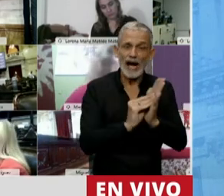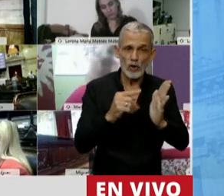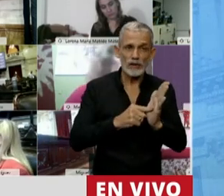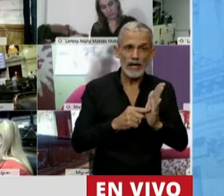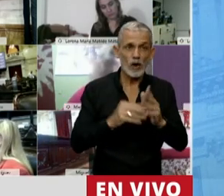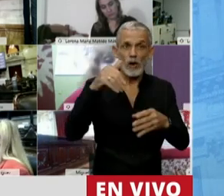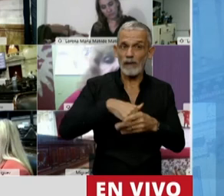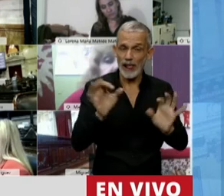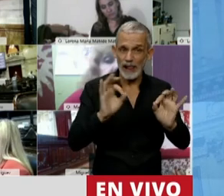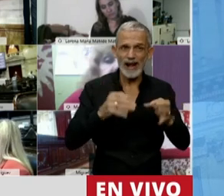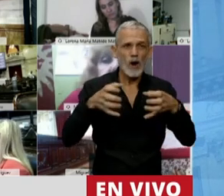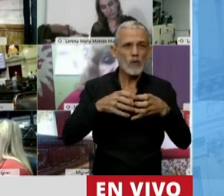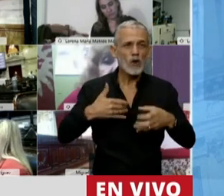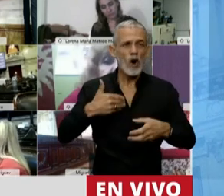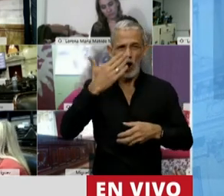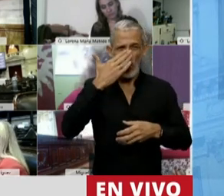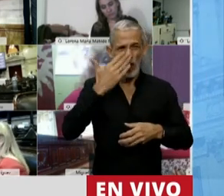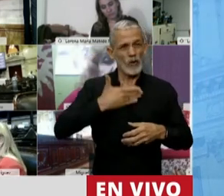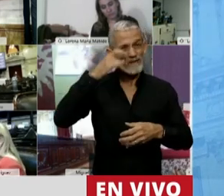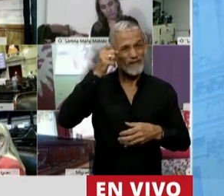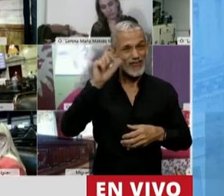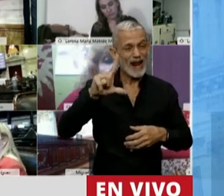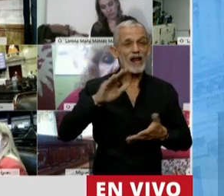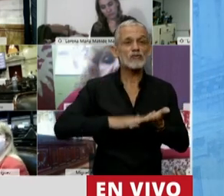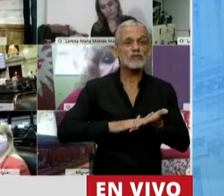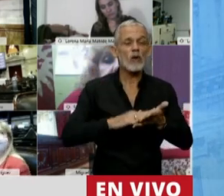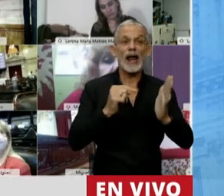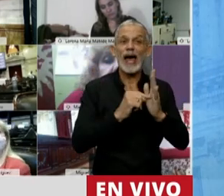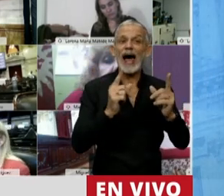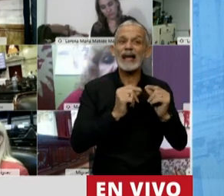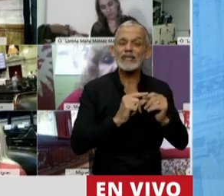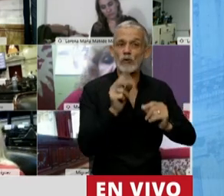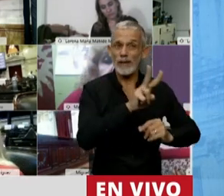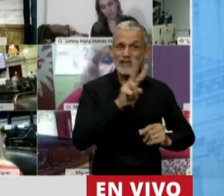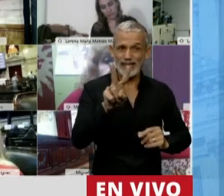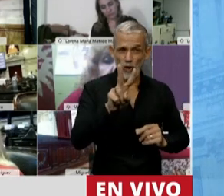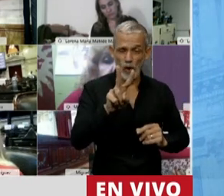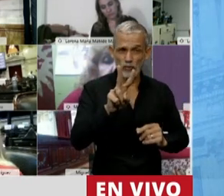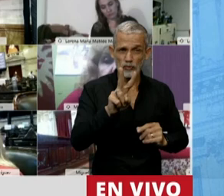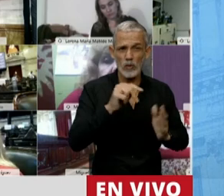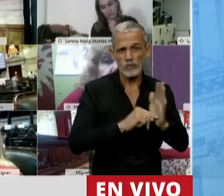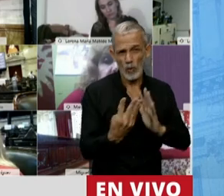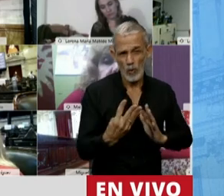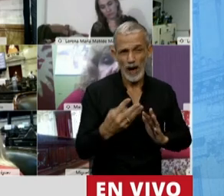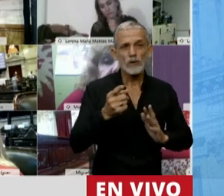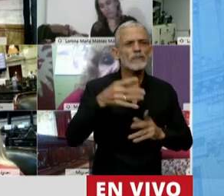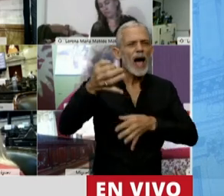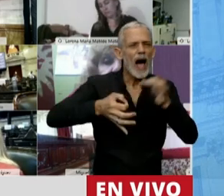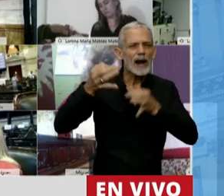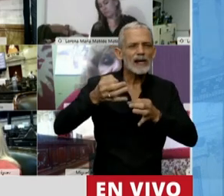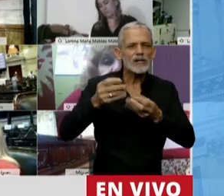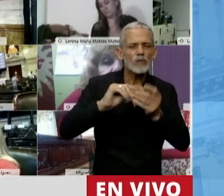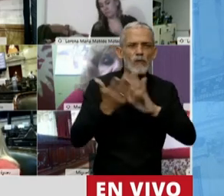abstención del Bloque de Córdoba Federal en lo que hace el artículo 22.4, porque en él se omite analizar el